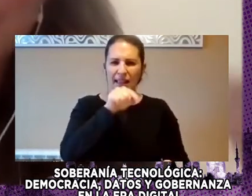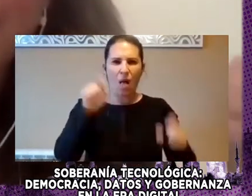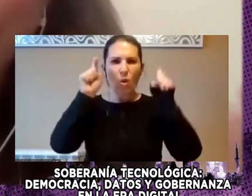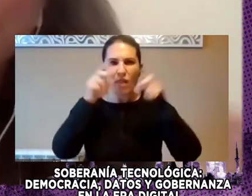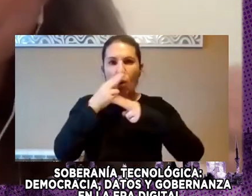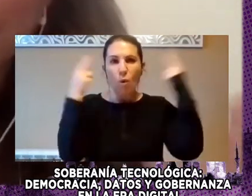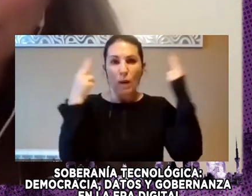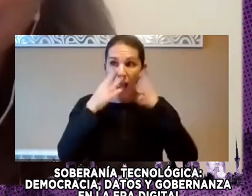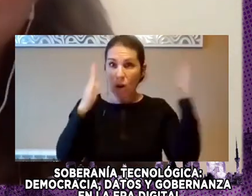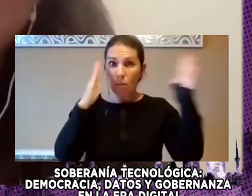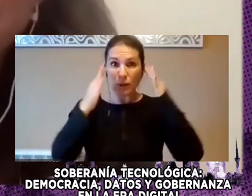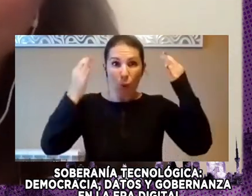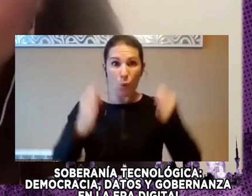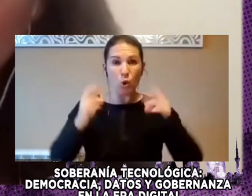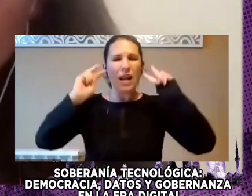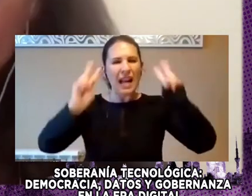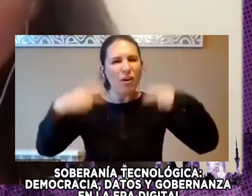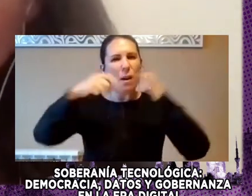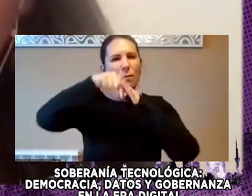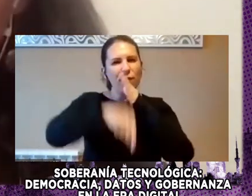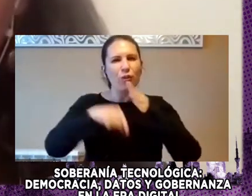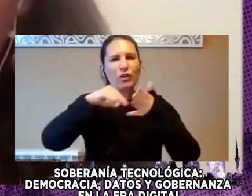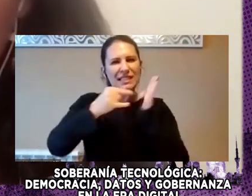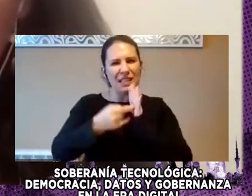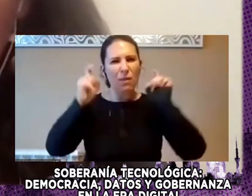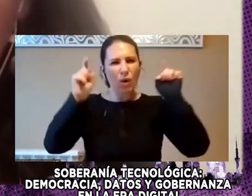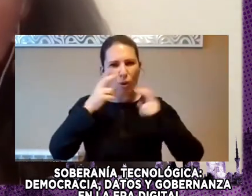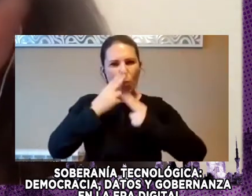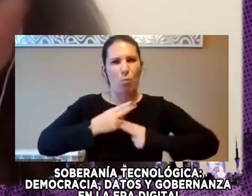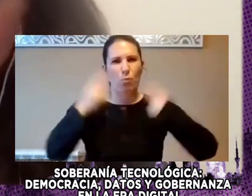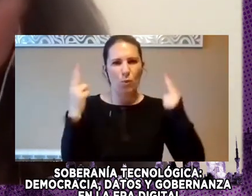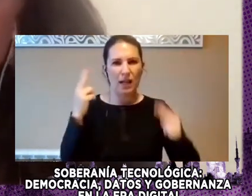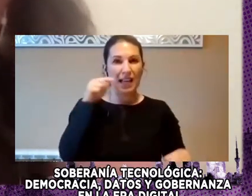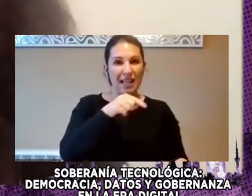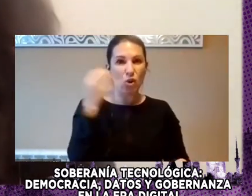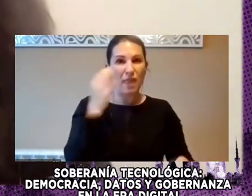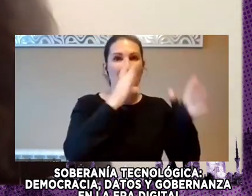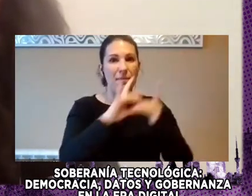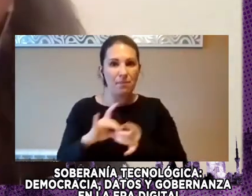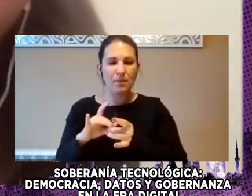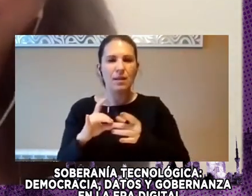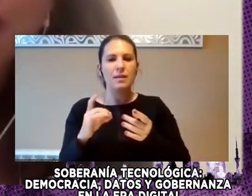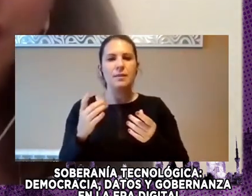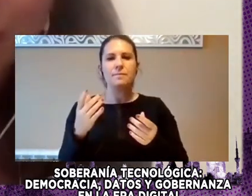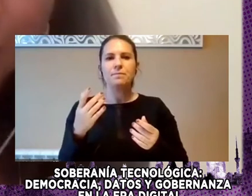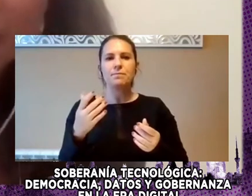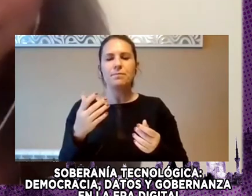Justo Una Reforma Profunda Al Sistema De Educación Pública Que Lleve A La Formación A Una